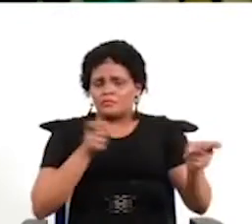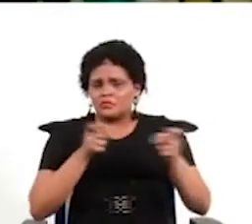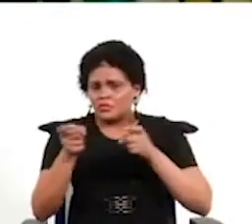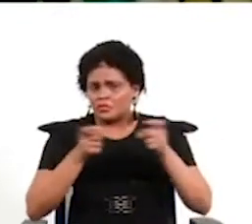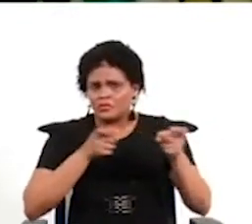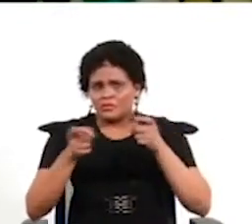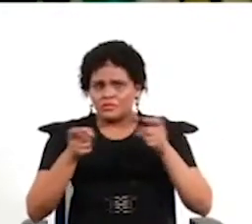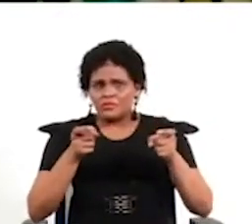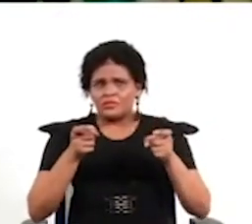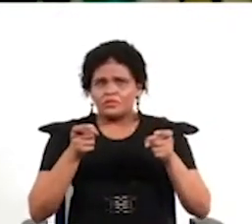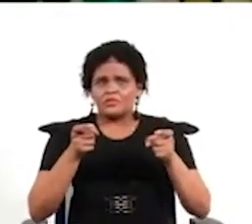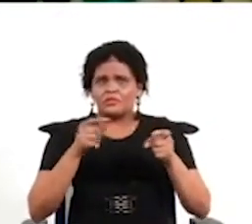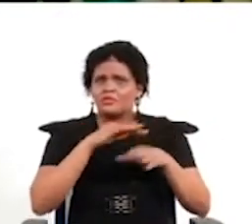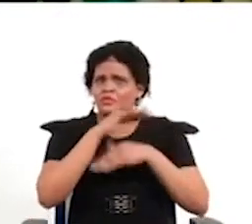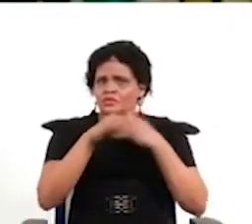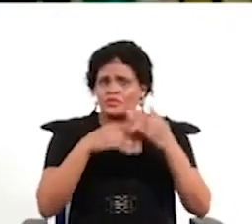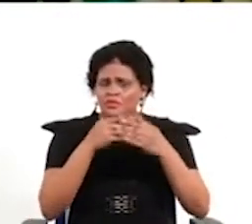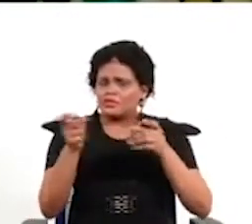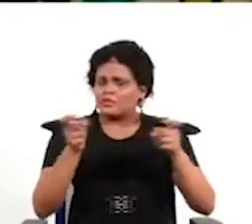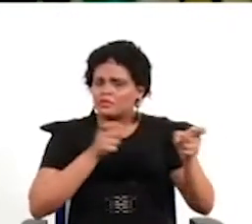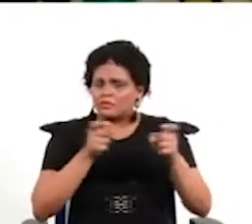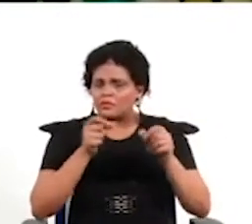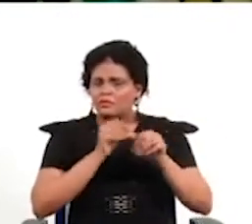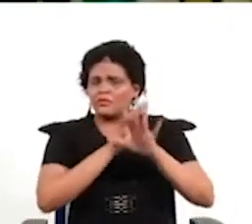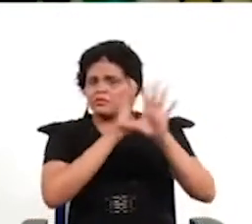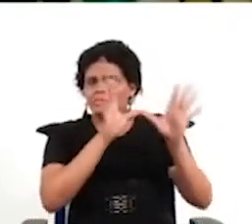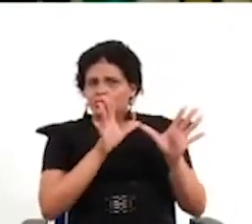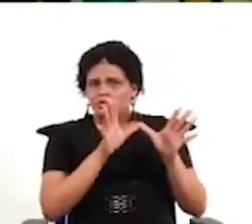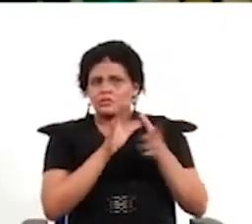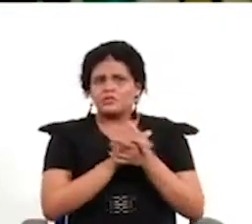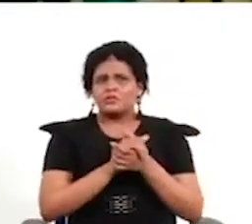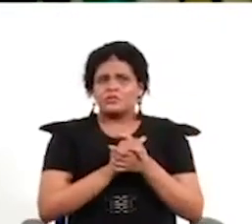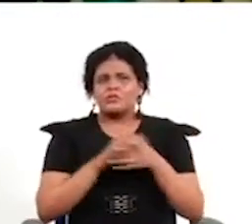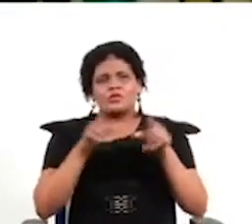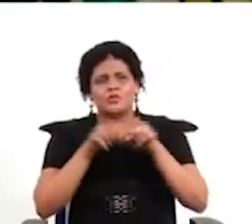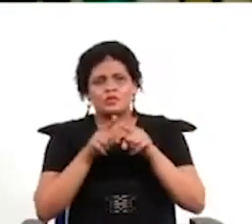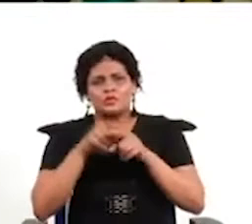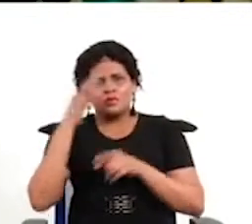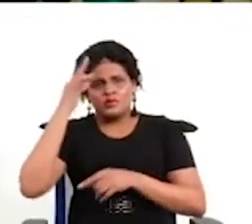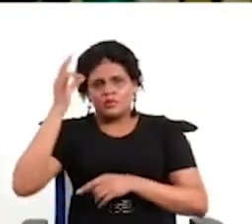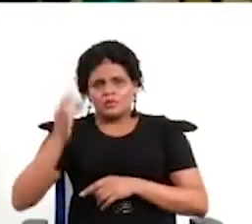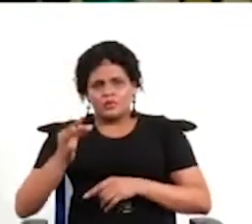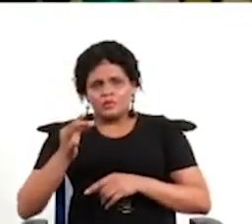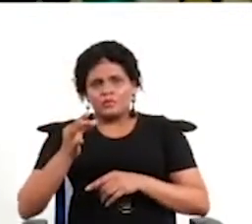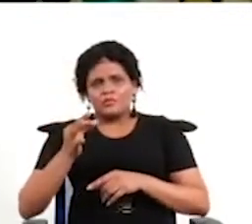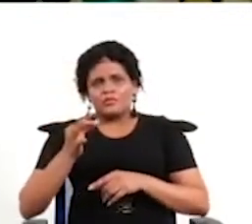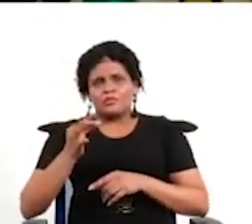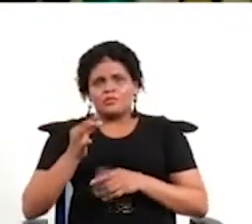intermediación teniendo un rol relevante ahí creo que va por ahí